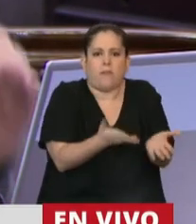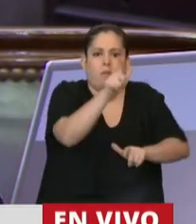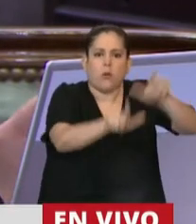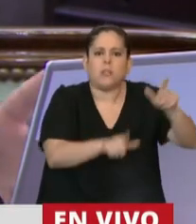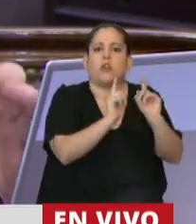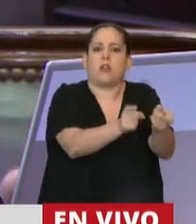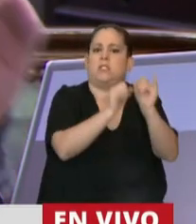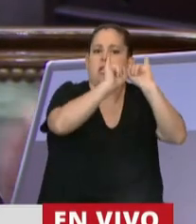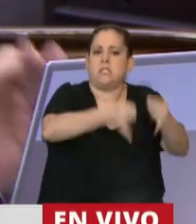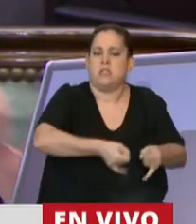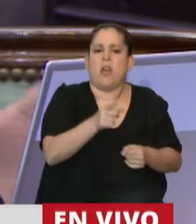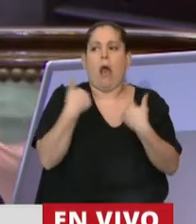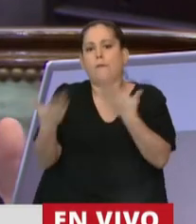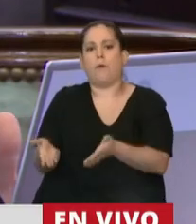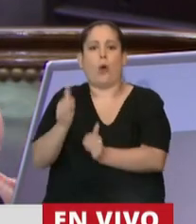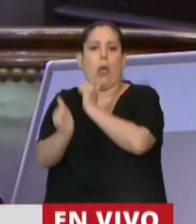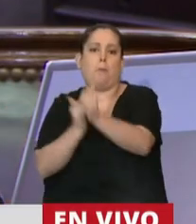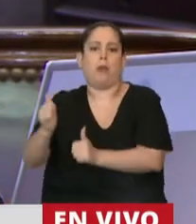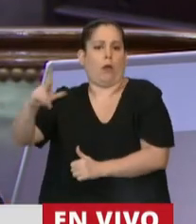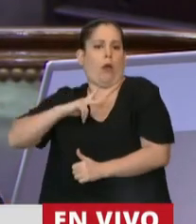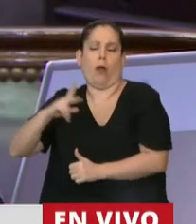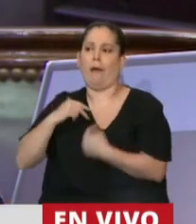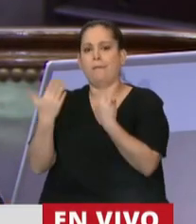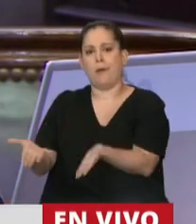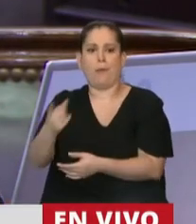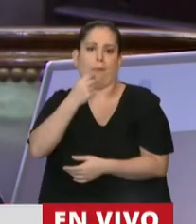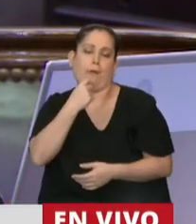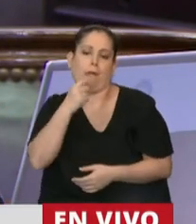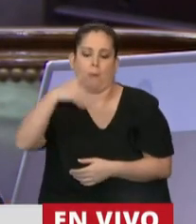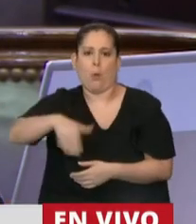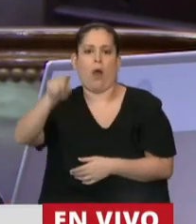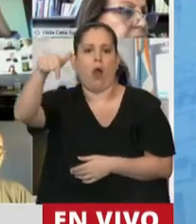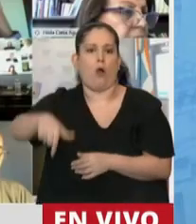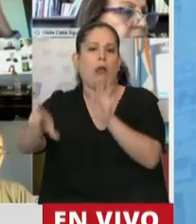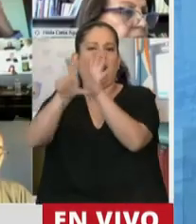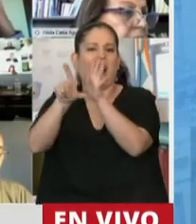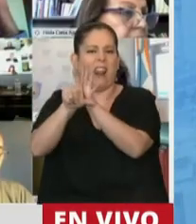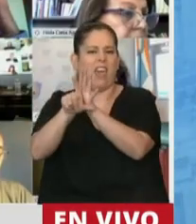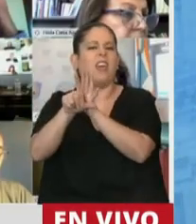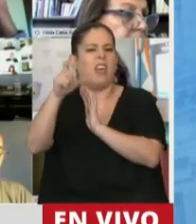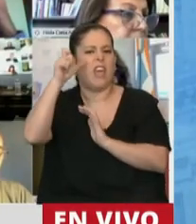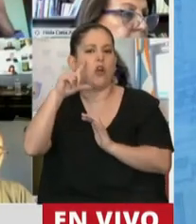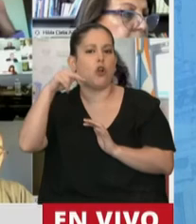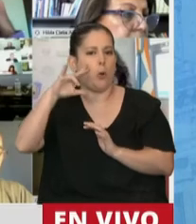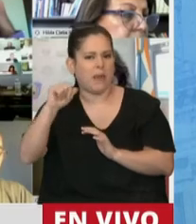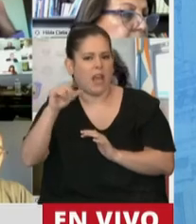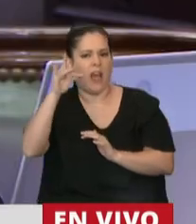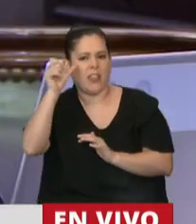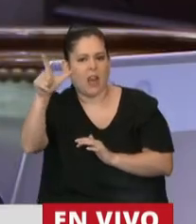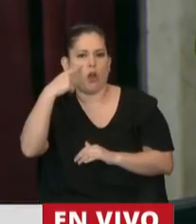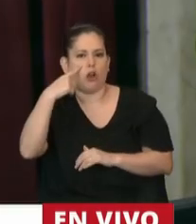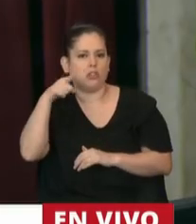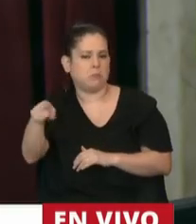de darle beneficios a los grandes grupos económicos, como por ejemplo se va a tratar hoy con la Ley de Economía y Conocimiento. Muchas gracias, Presidente.